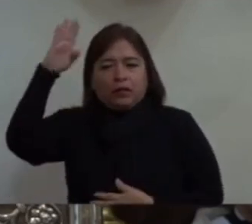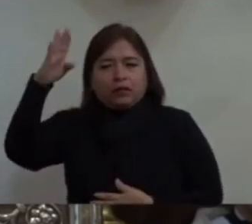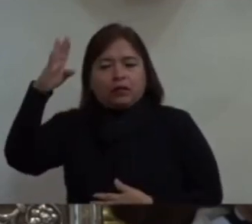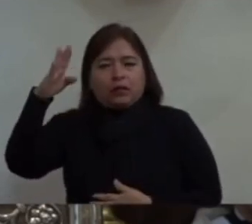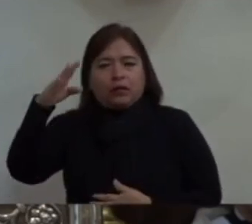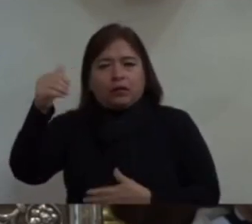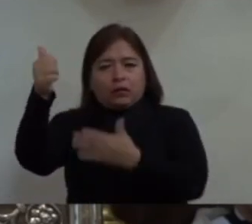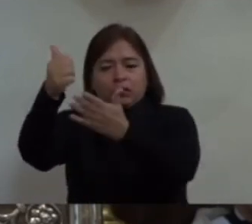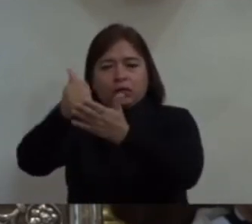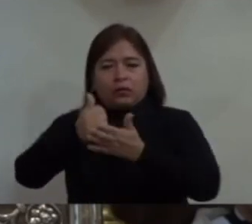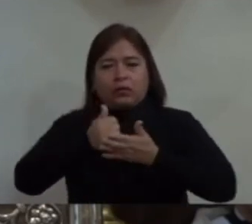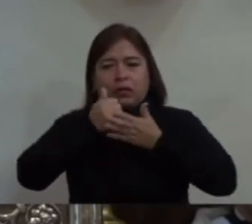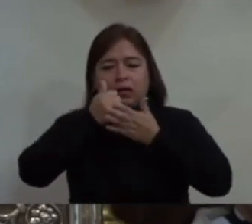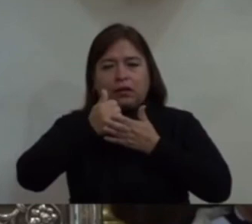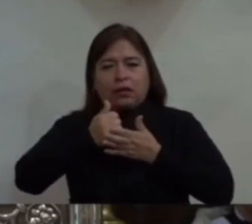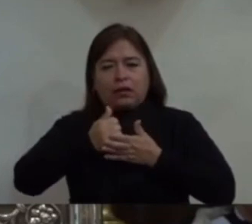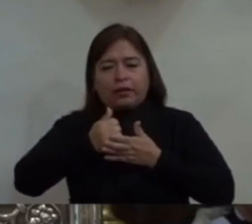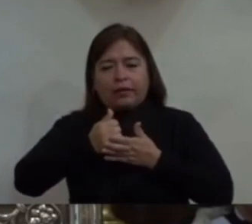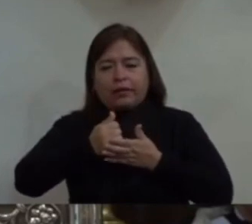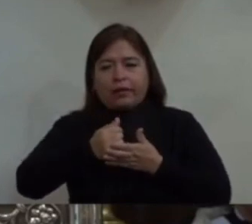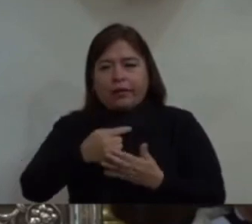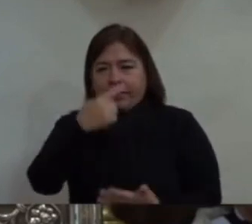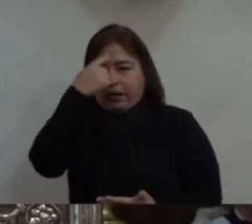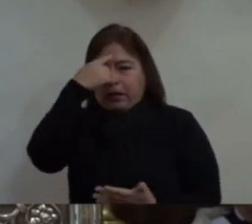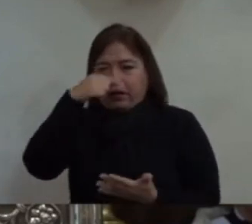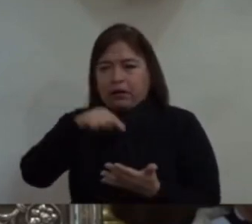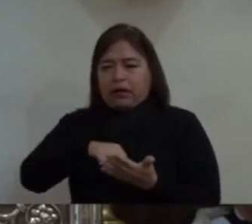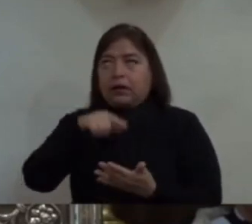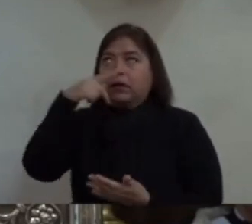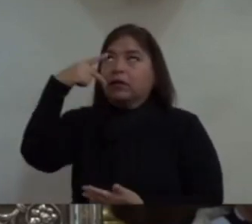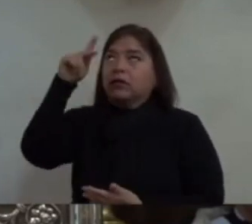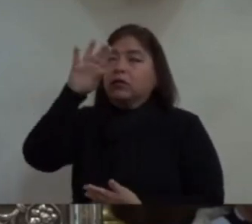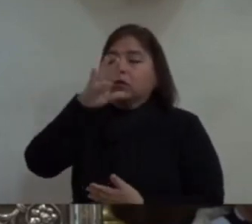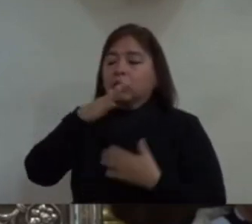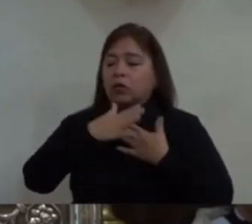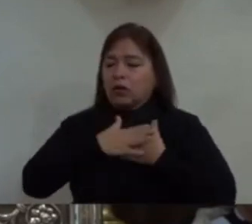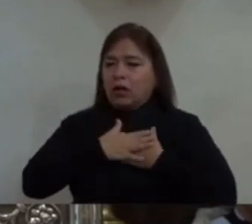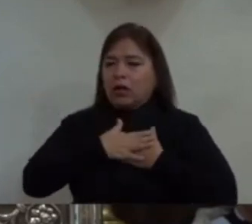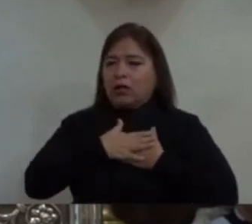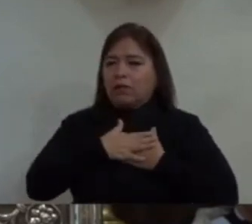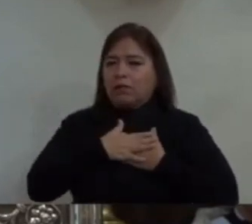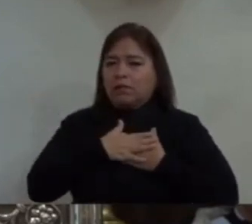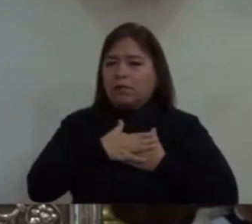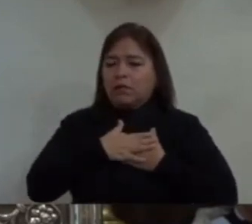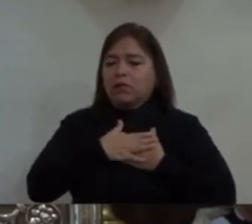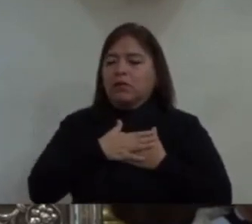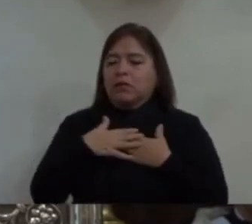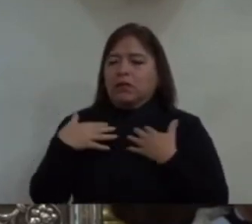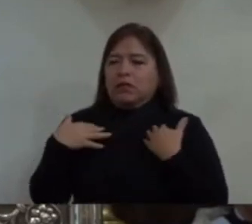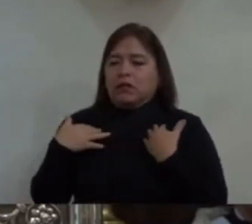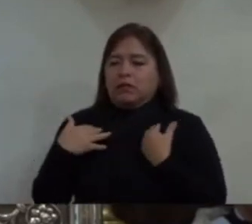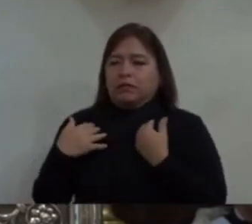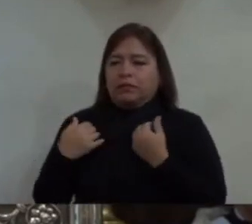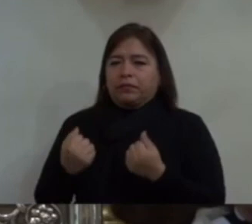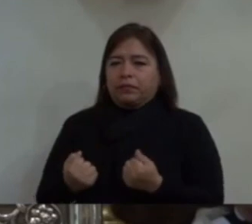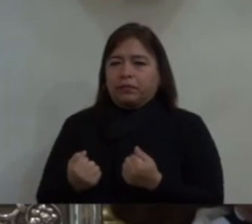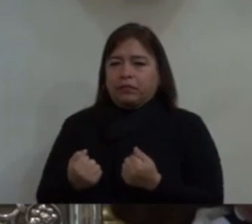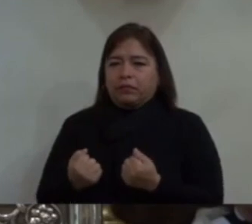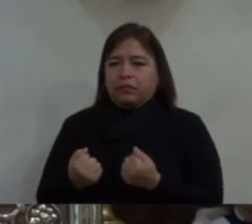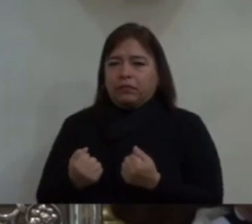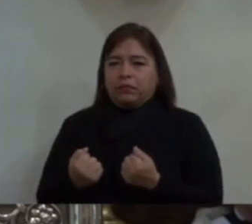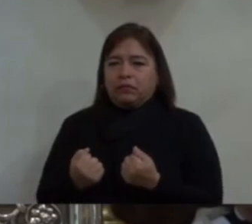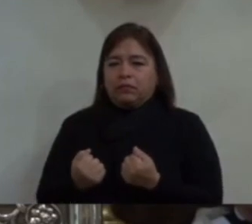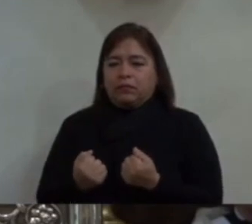ayude a creer en el amor de Dios, y también nos ayude a entender aquello que